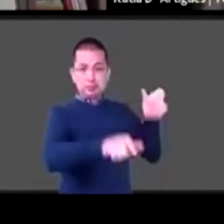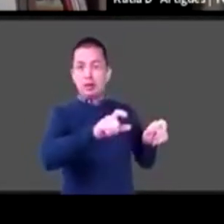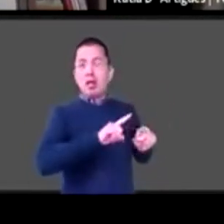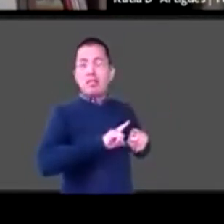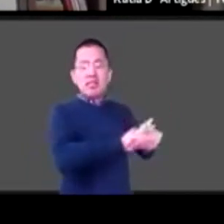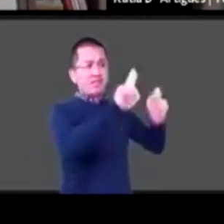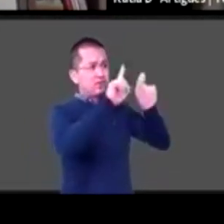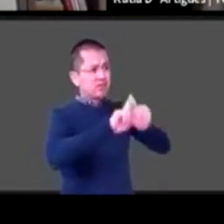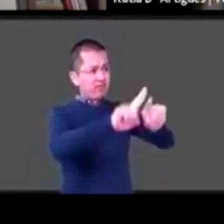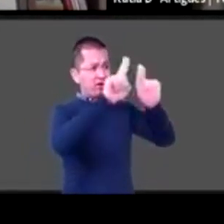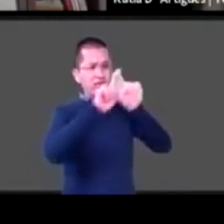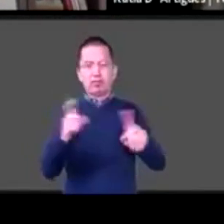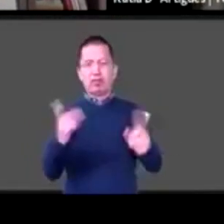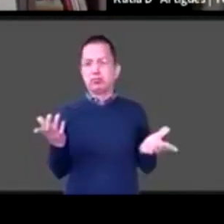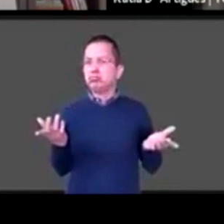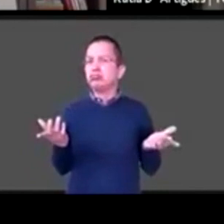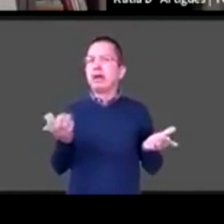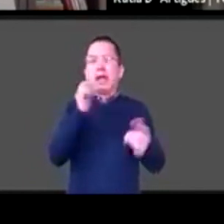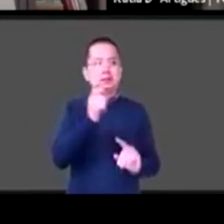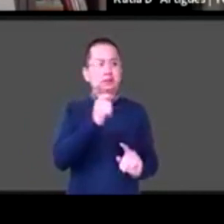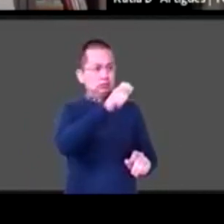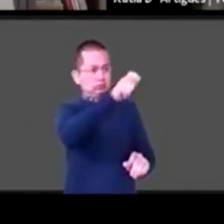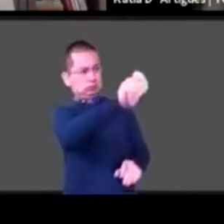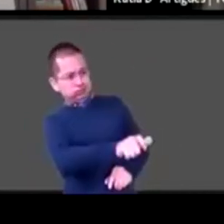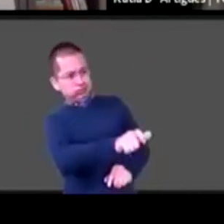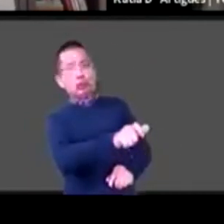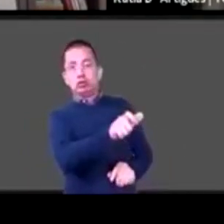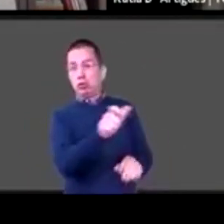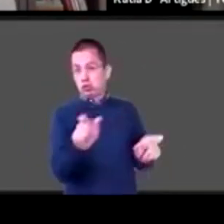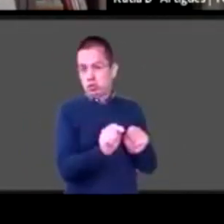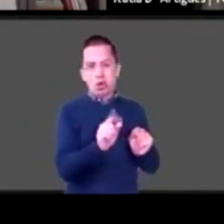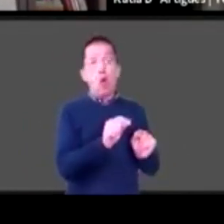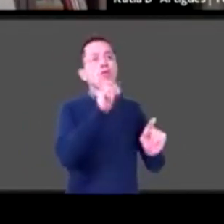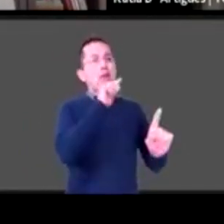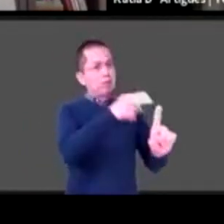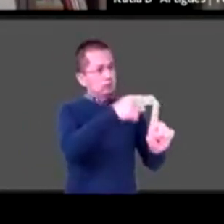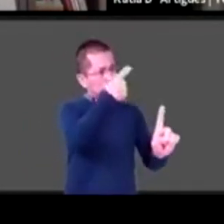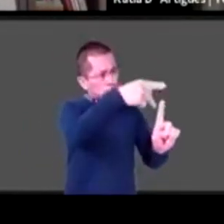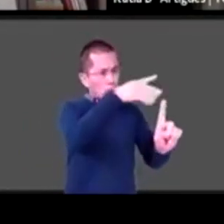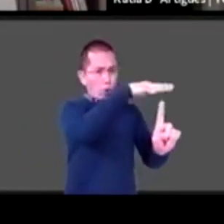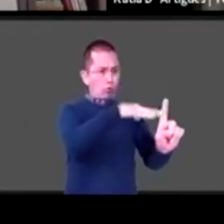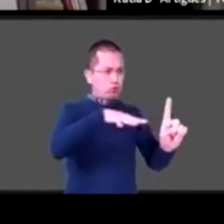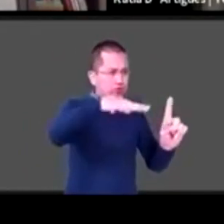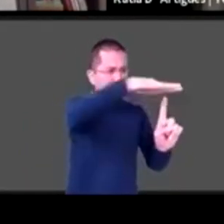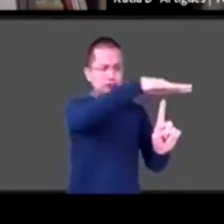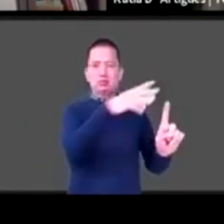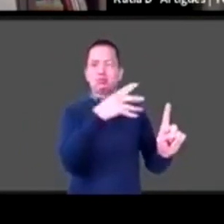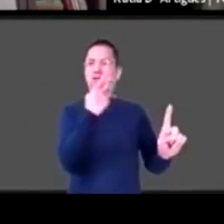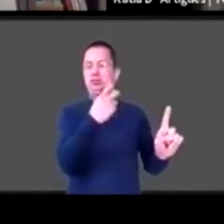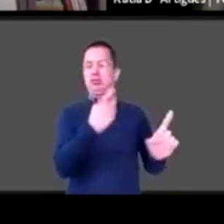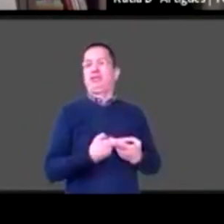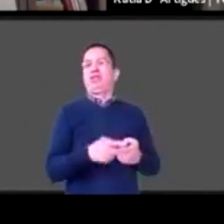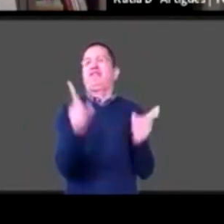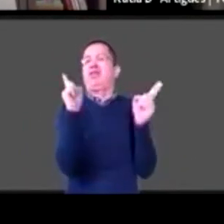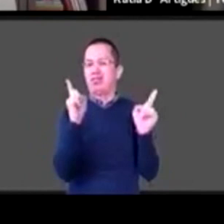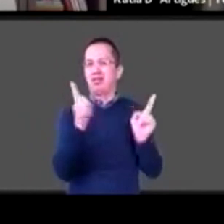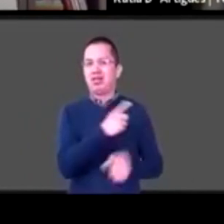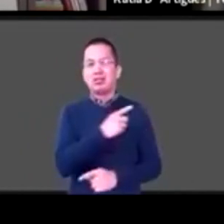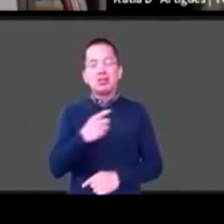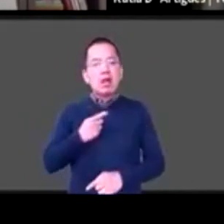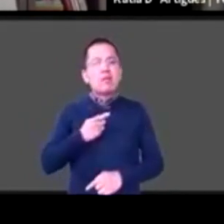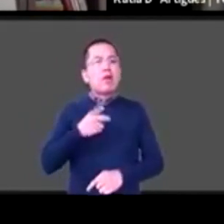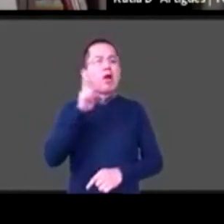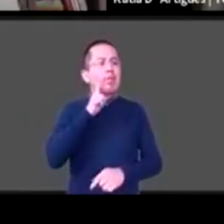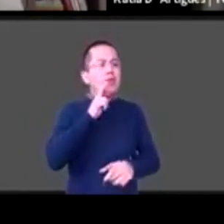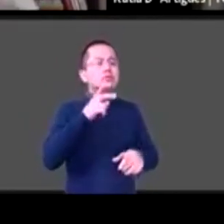diferentes contextos sociales cada uno lo vive de diferente forma yo creo que es muy importante escuchar escuchar a todas